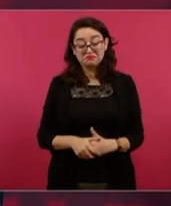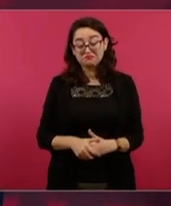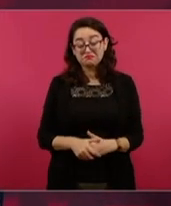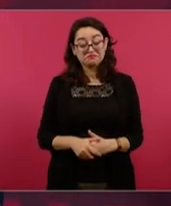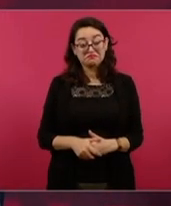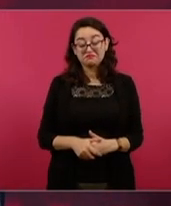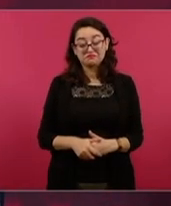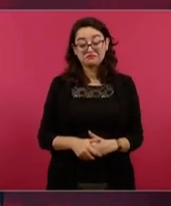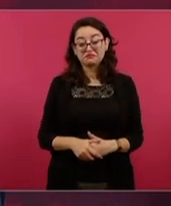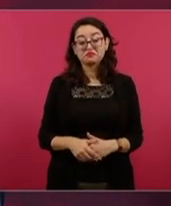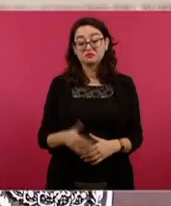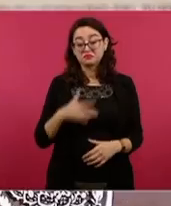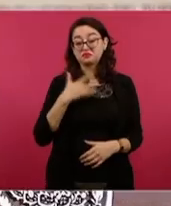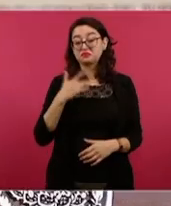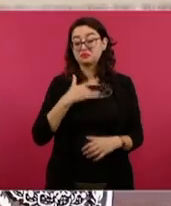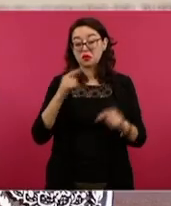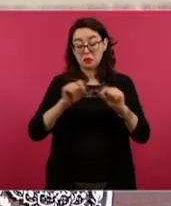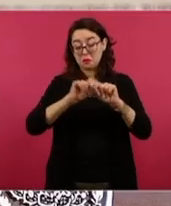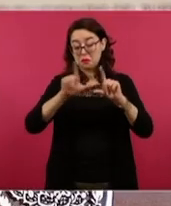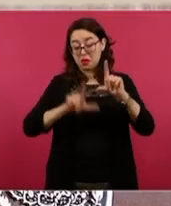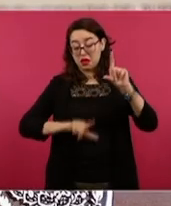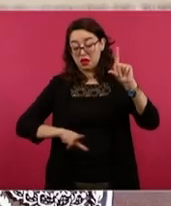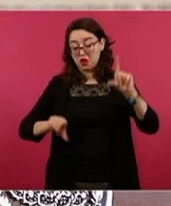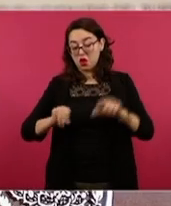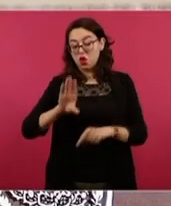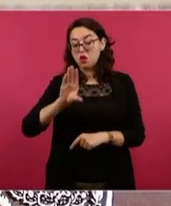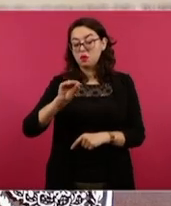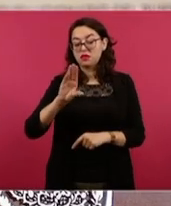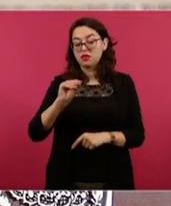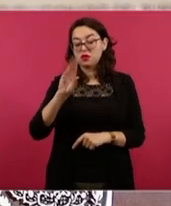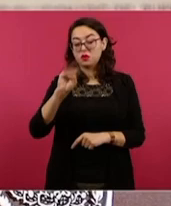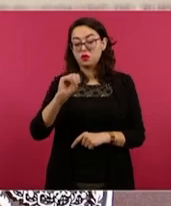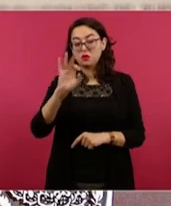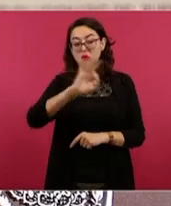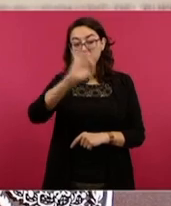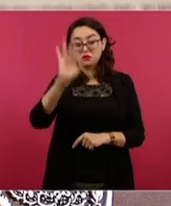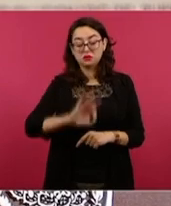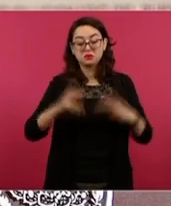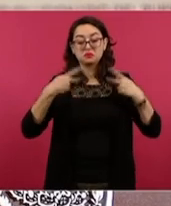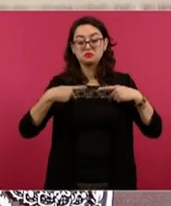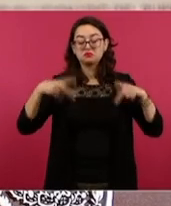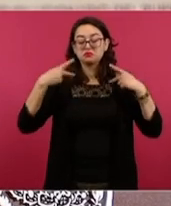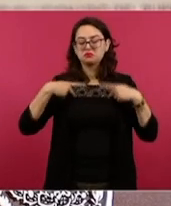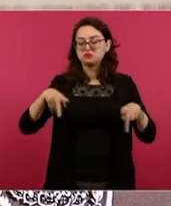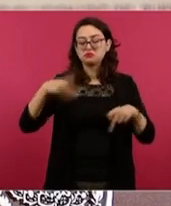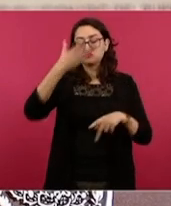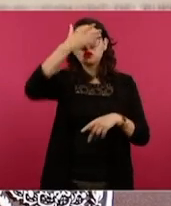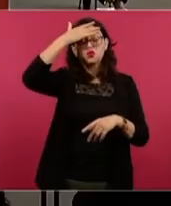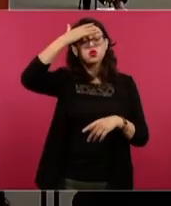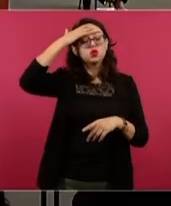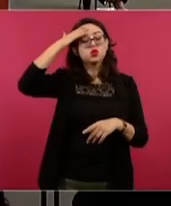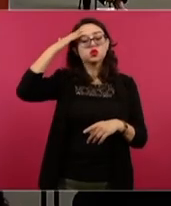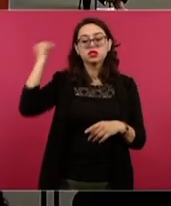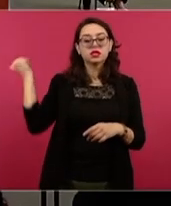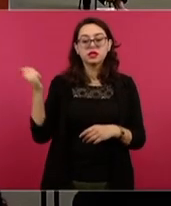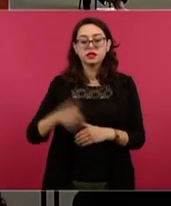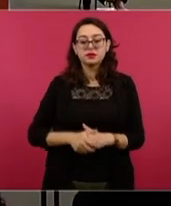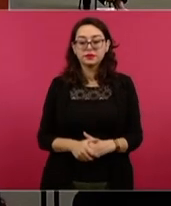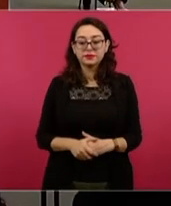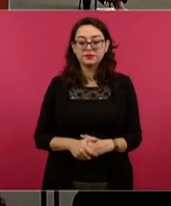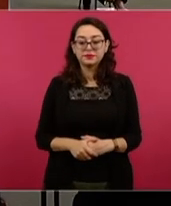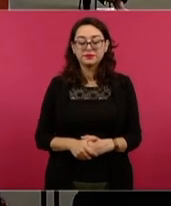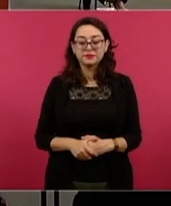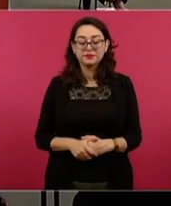de la población no se enteró, 99 por ciento de los